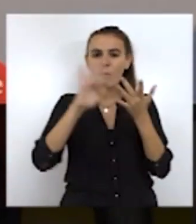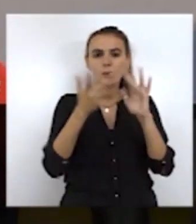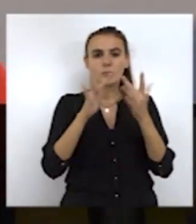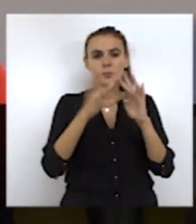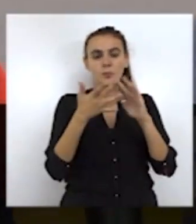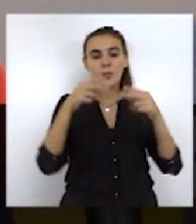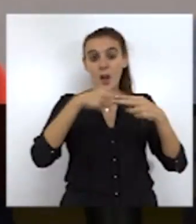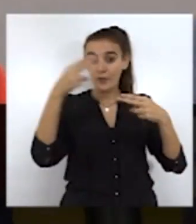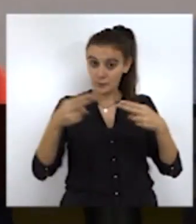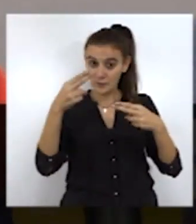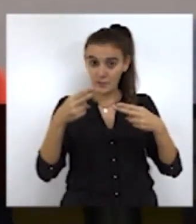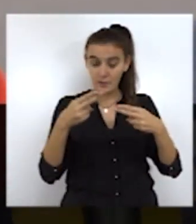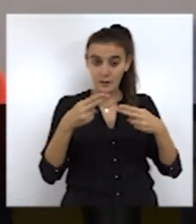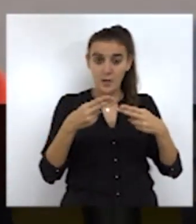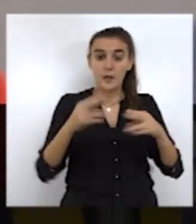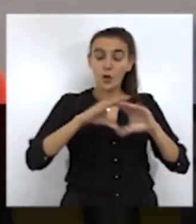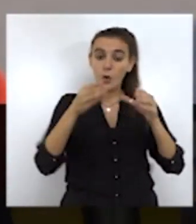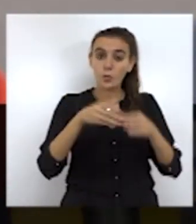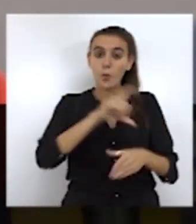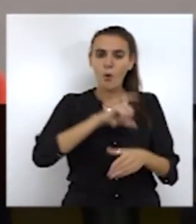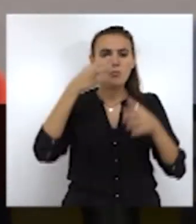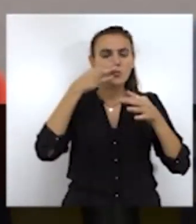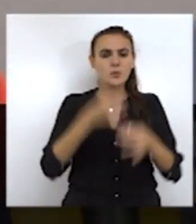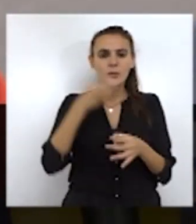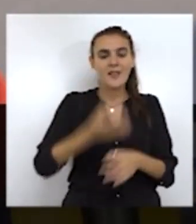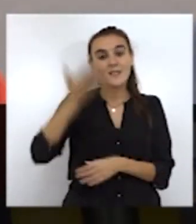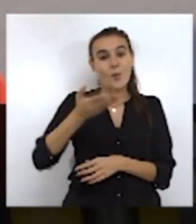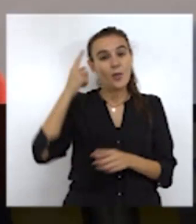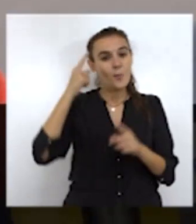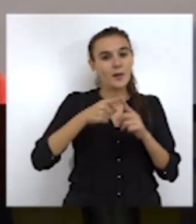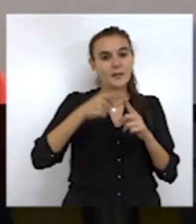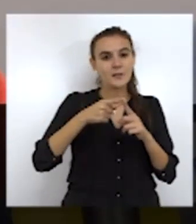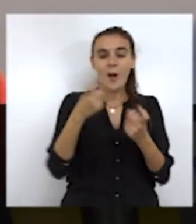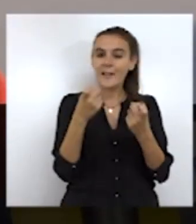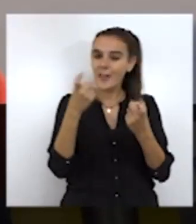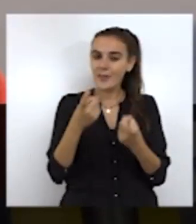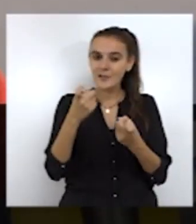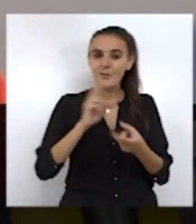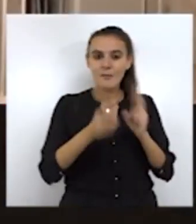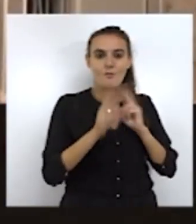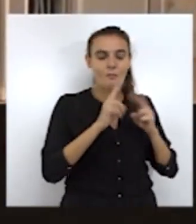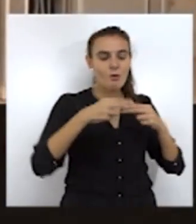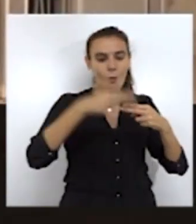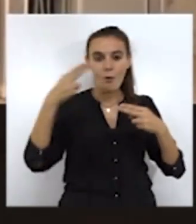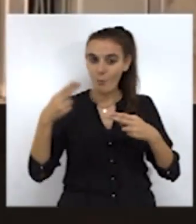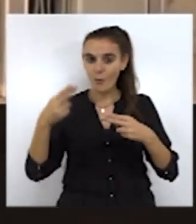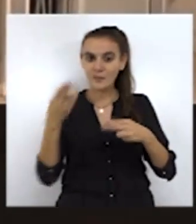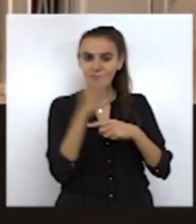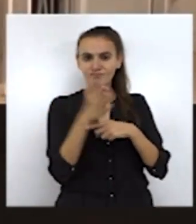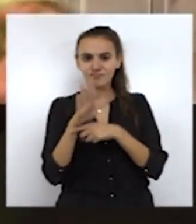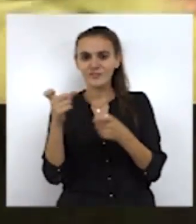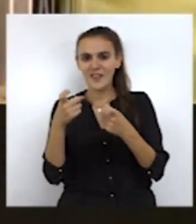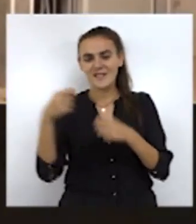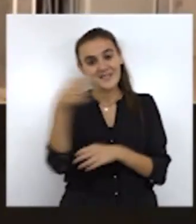contacto con la frontera y con las fuerzas de seguridad es de especial relevancia para dar respuesta a las necesidades de una frontera que presenta